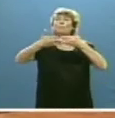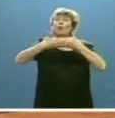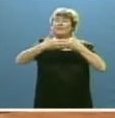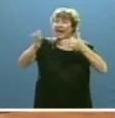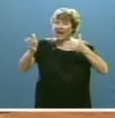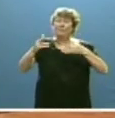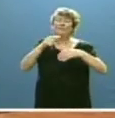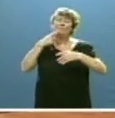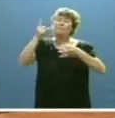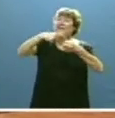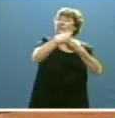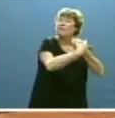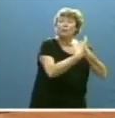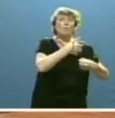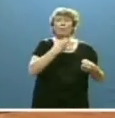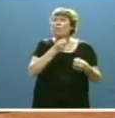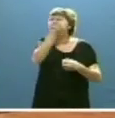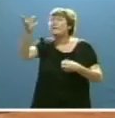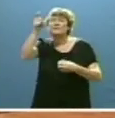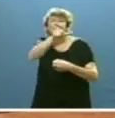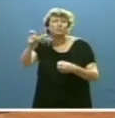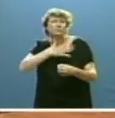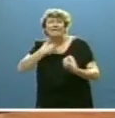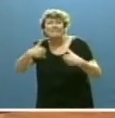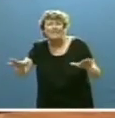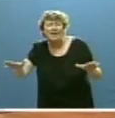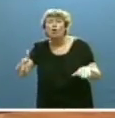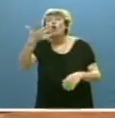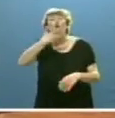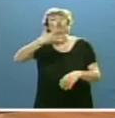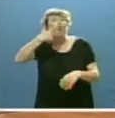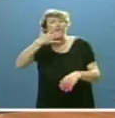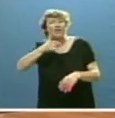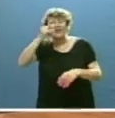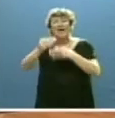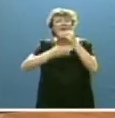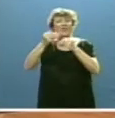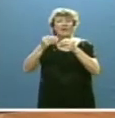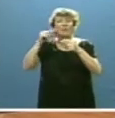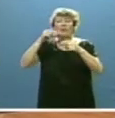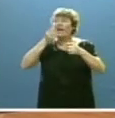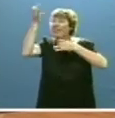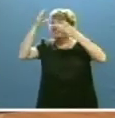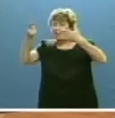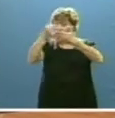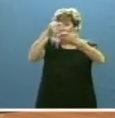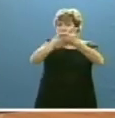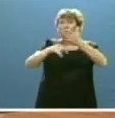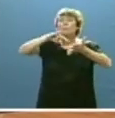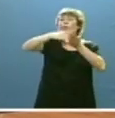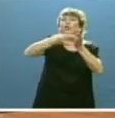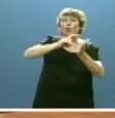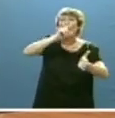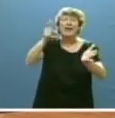participación que permite a cuantas personas lo deseen conocer y realizar aportaciones a los proyectos de